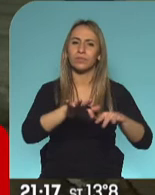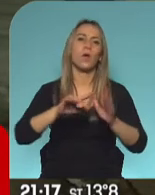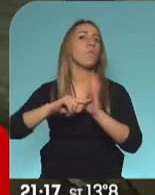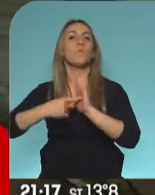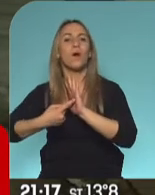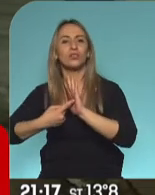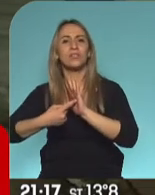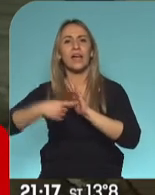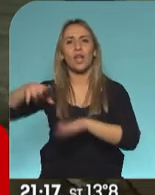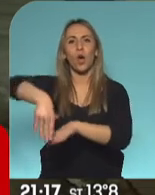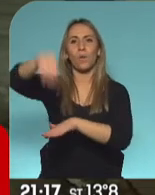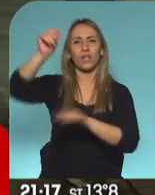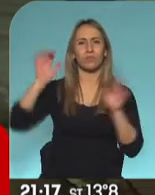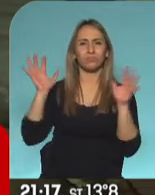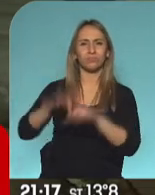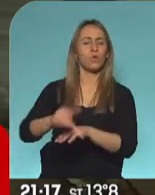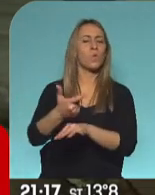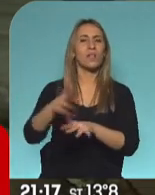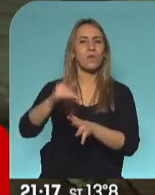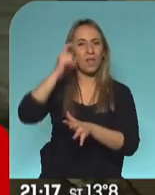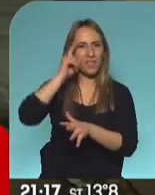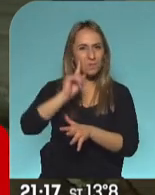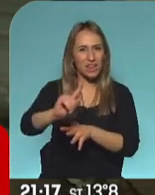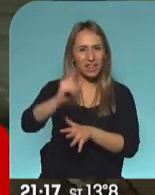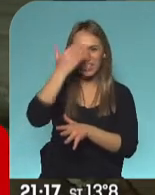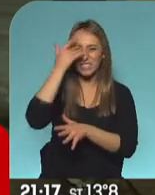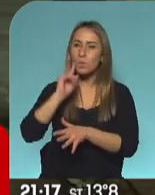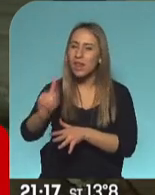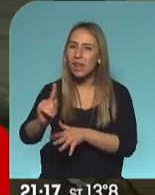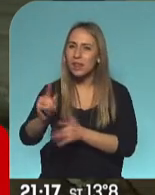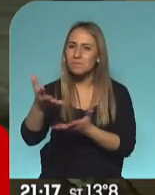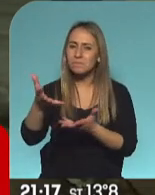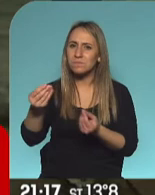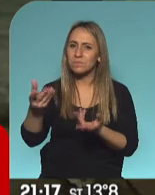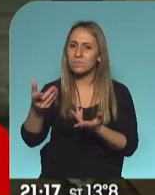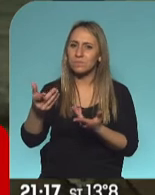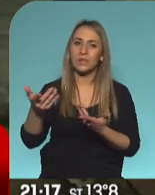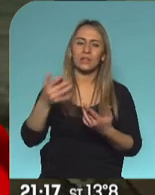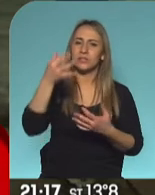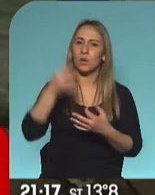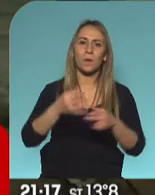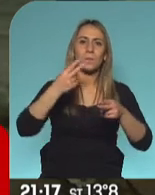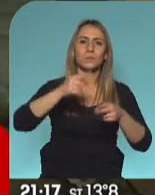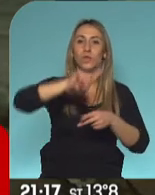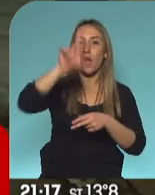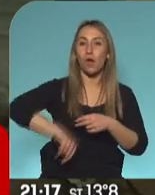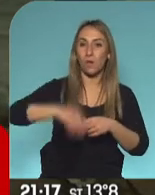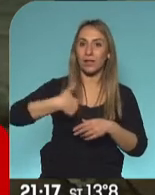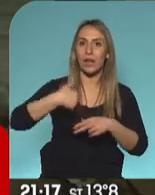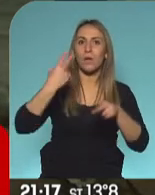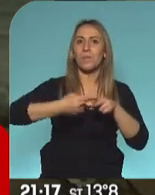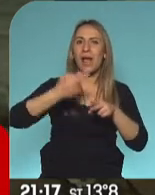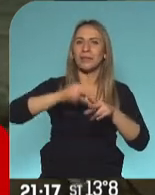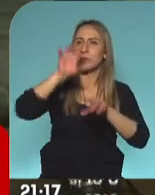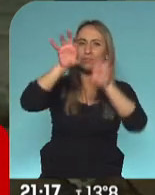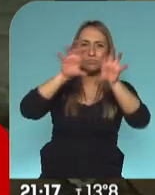alrededor del obelisco? 10.000, 15.000, habrá habido en las plazas de todo el país, no creo que hayan llegado en todo el